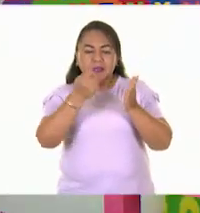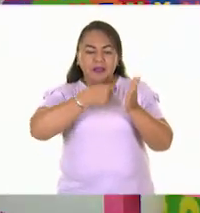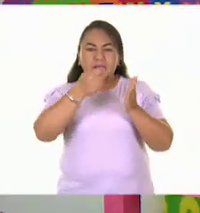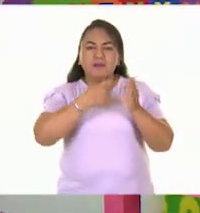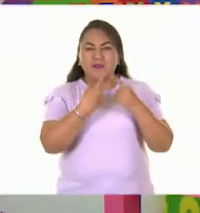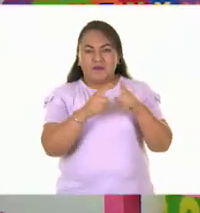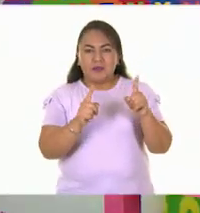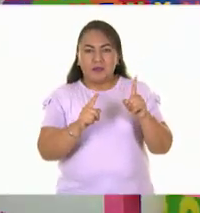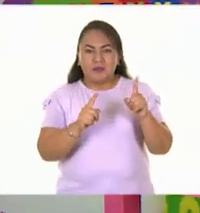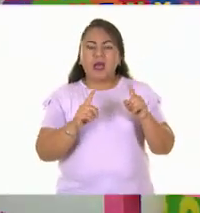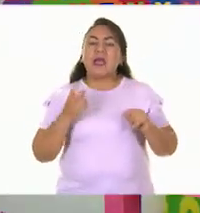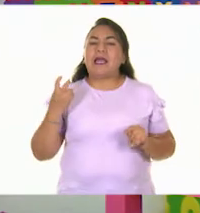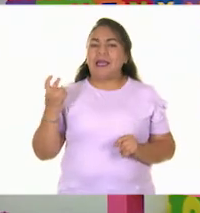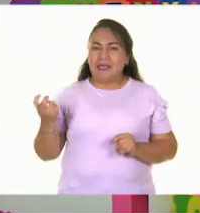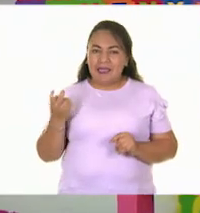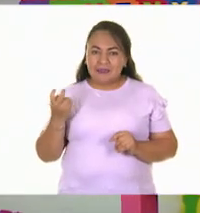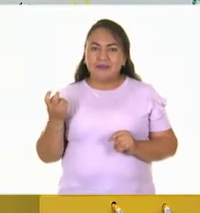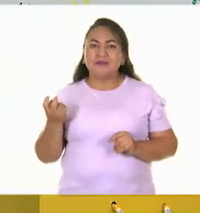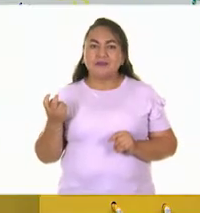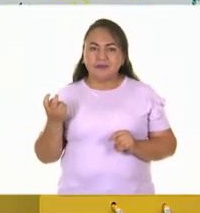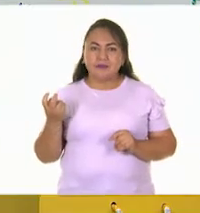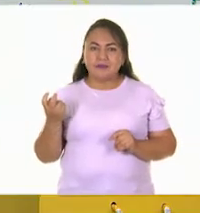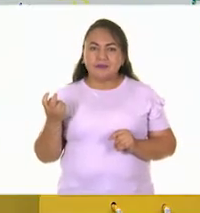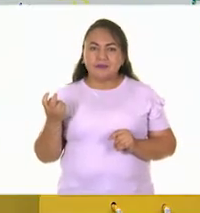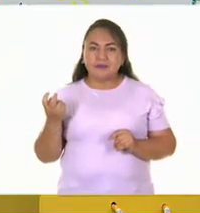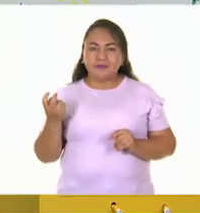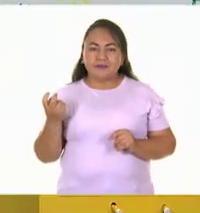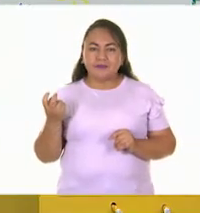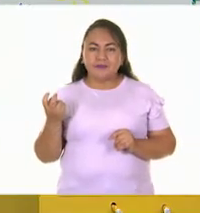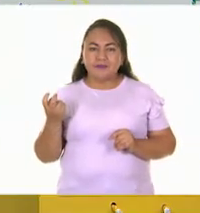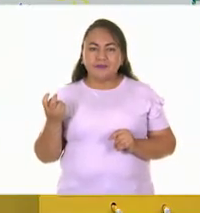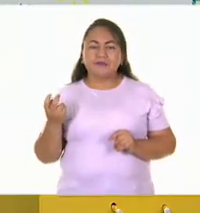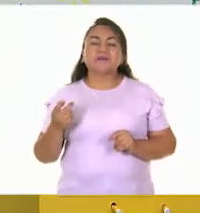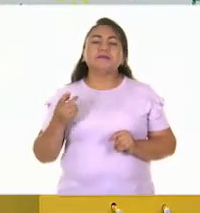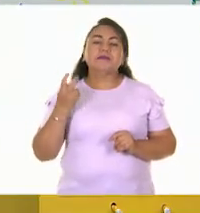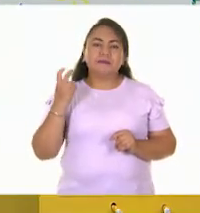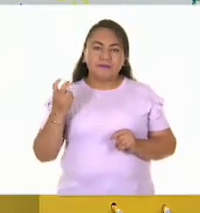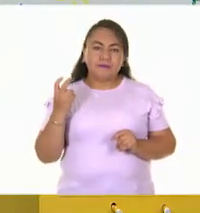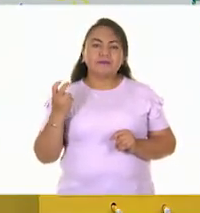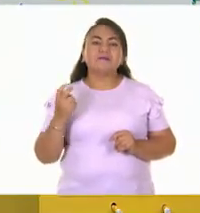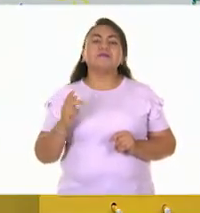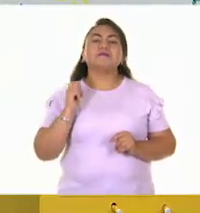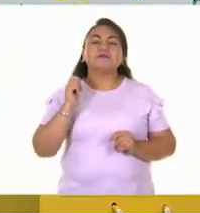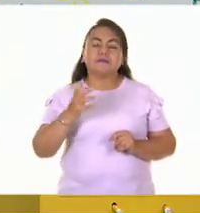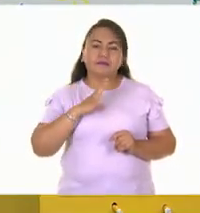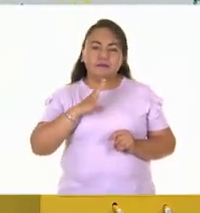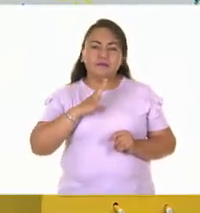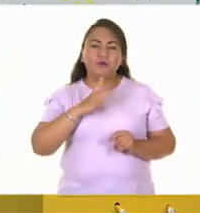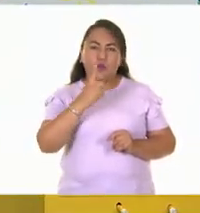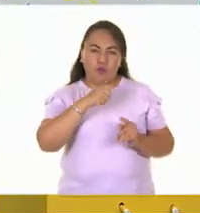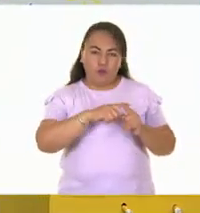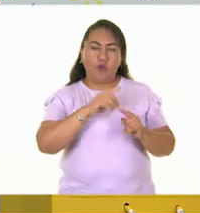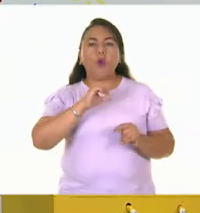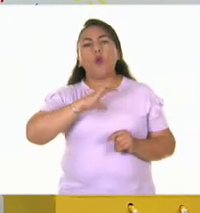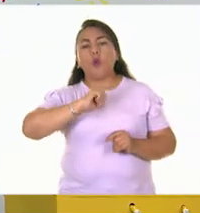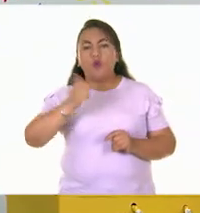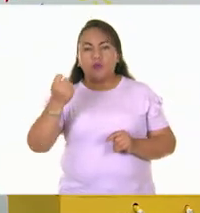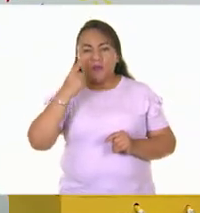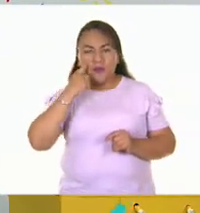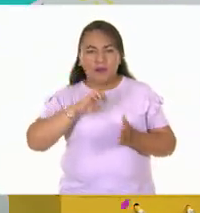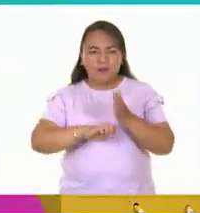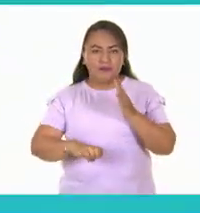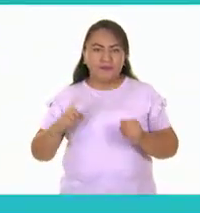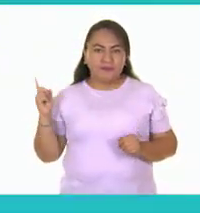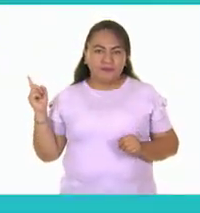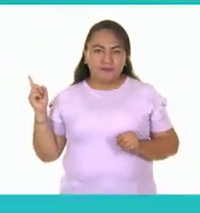a dar alguna textura, ¿no? Así es. Entonces, bueno, pues ahí está una de las opciones que tenemos. También podemos ver la siguiente imagen.